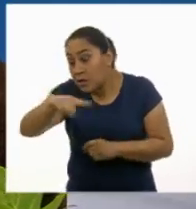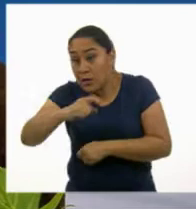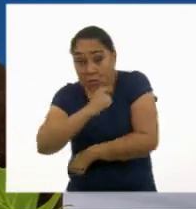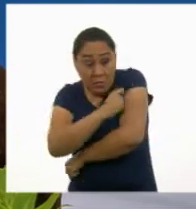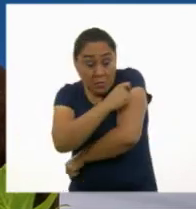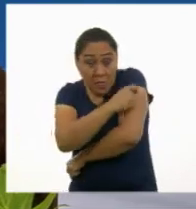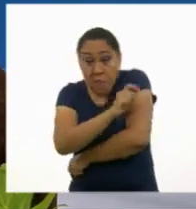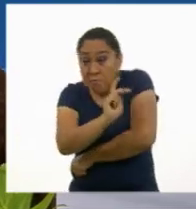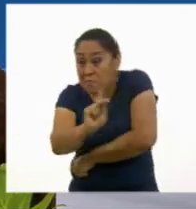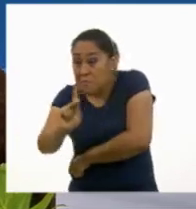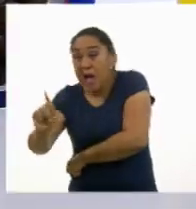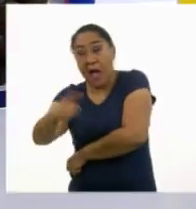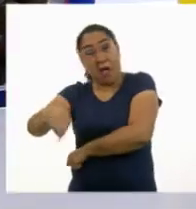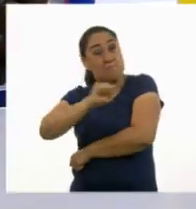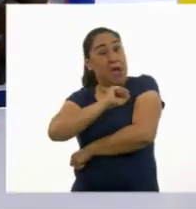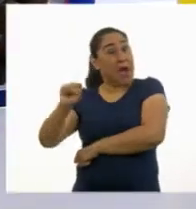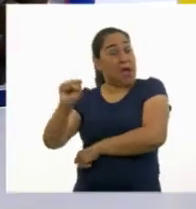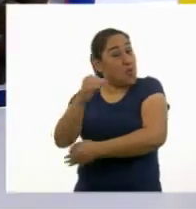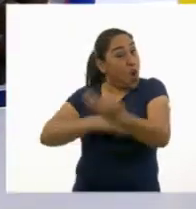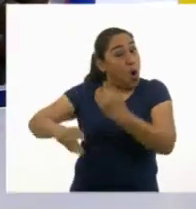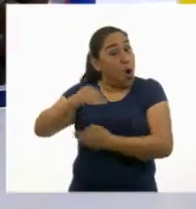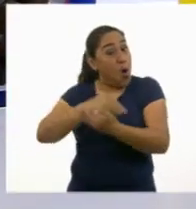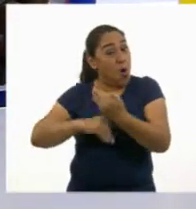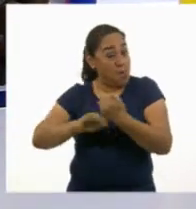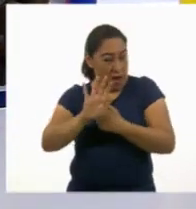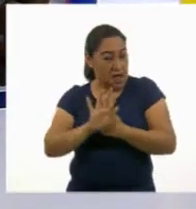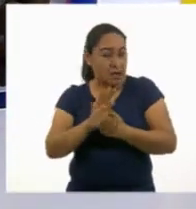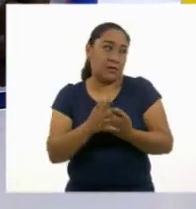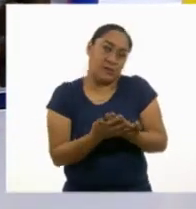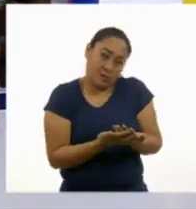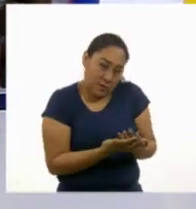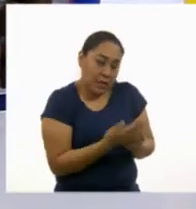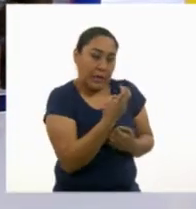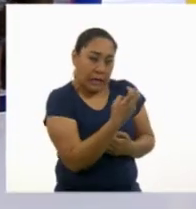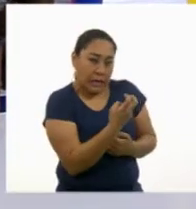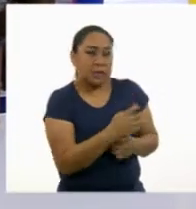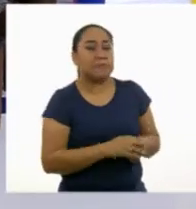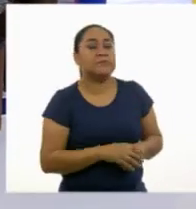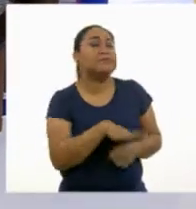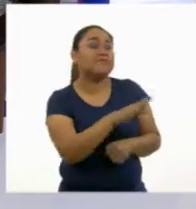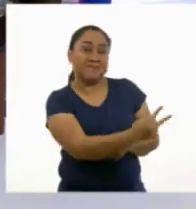tatuajes son criminales, algo así. ¡Exacto! A ver, ¿tú crees que yo soy una criminal?